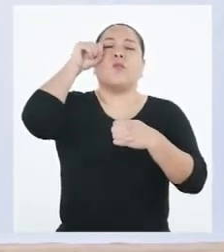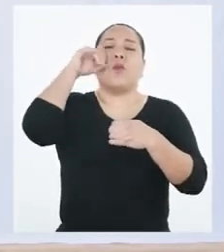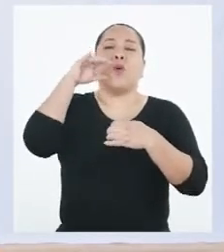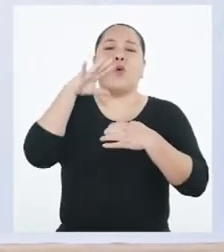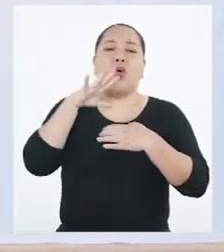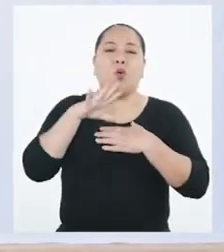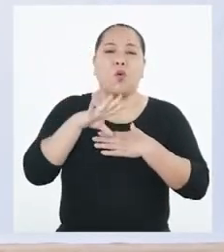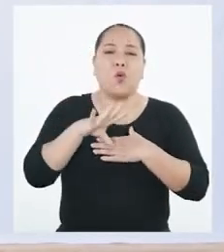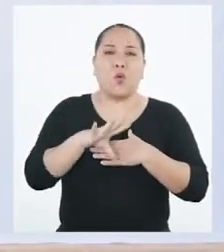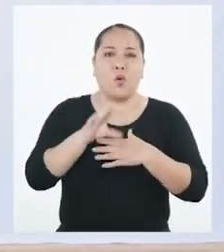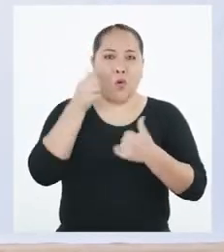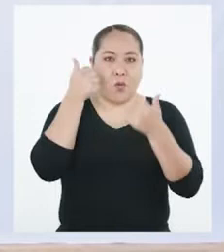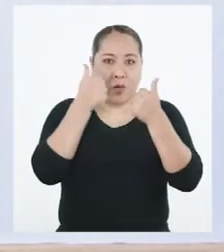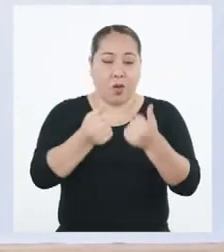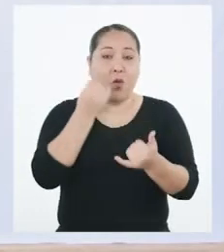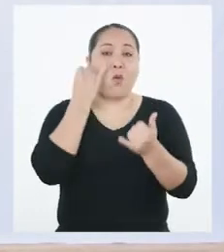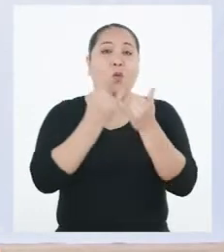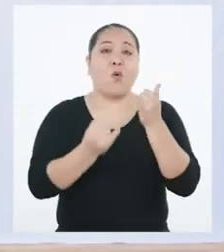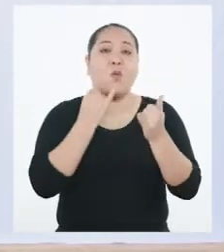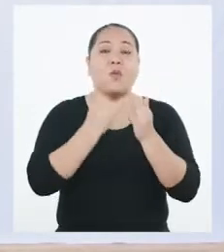Muy bien. Una última.